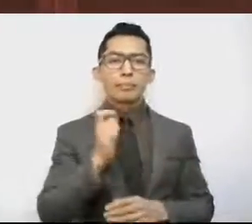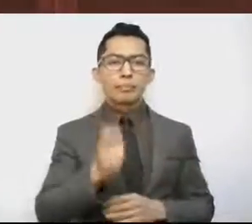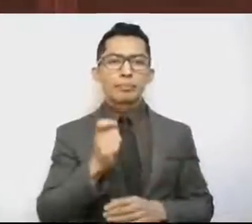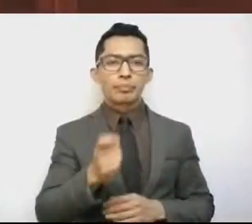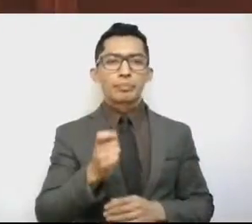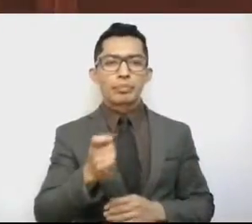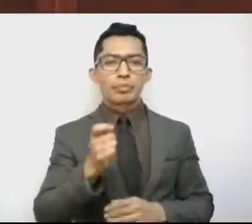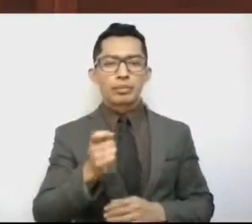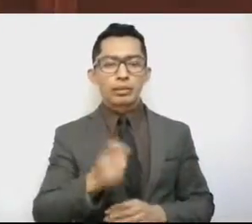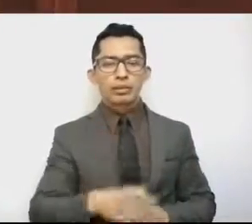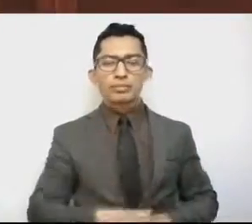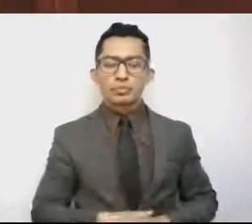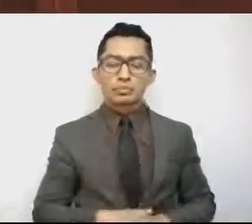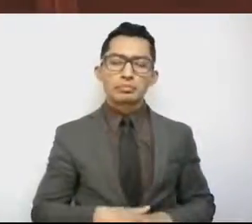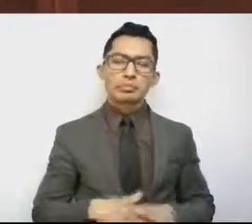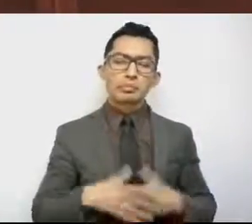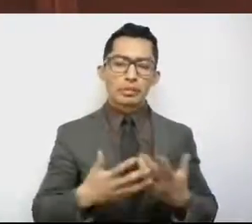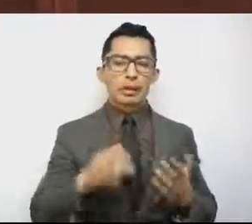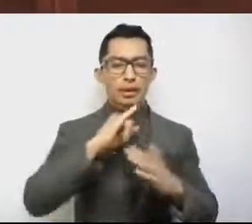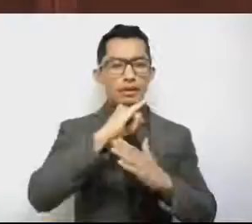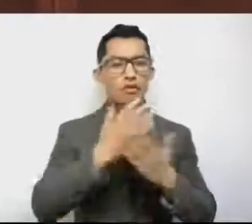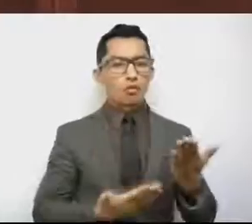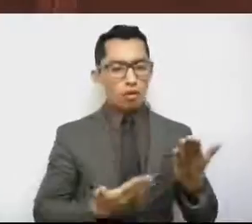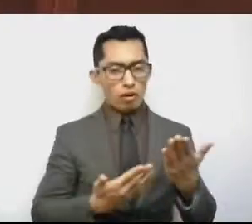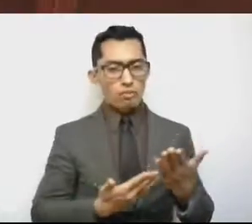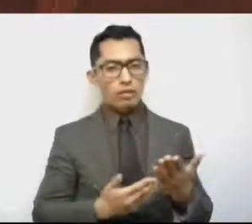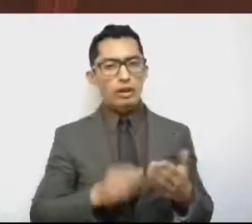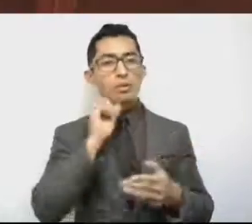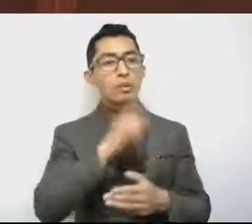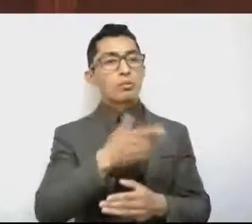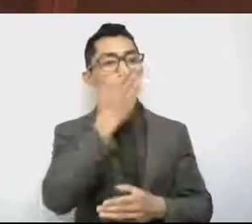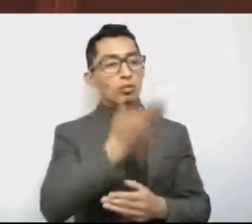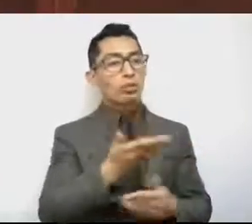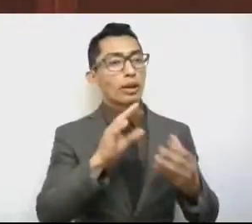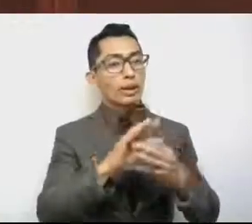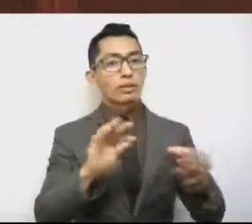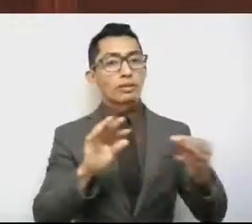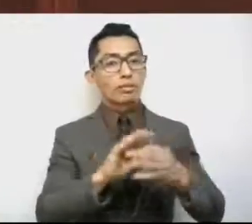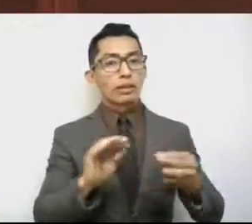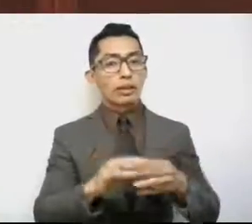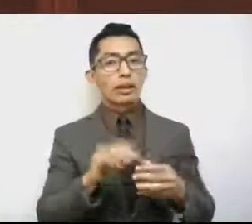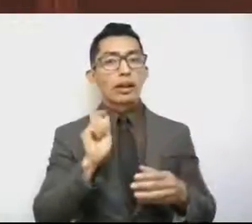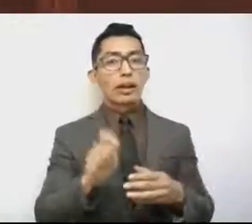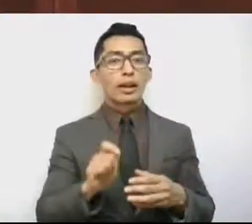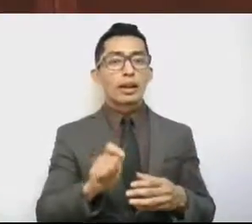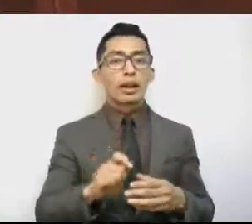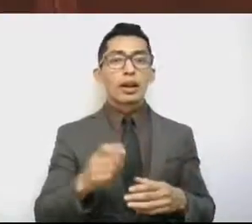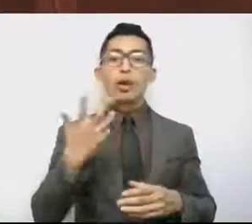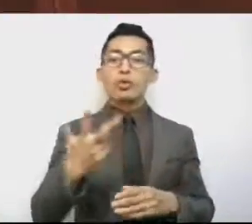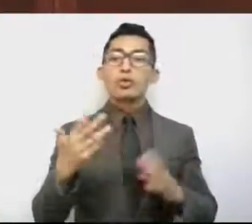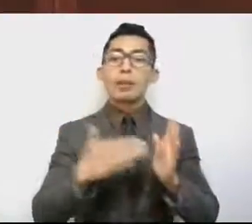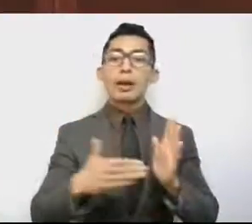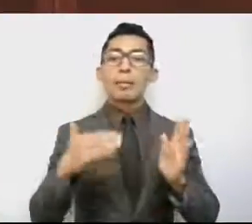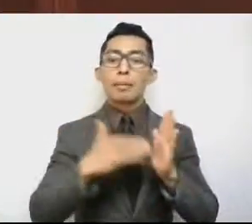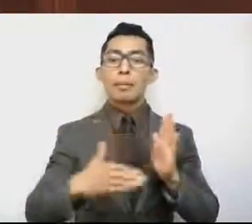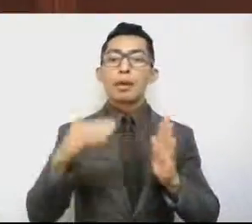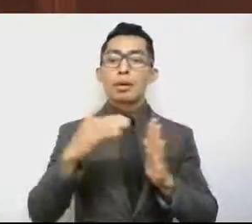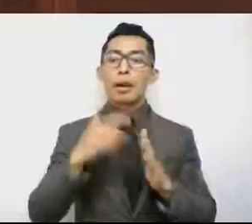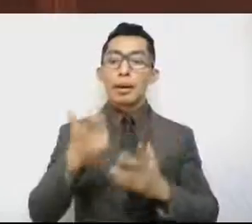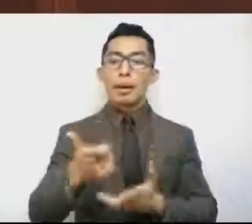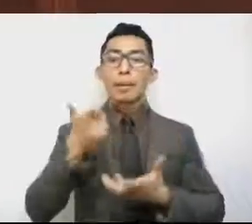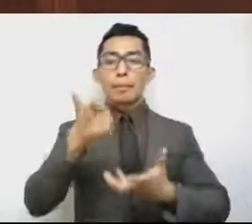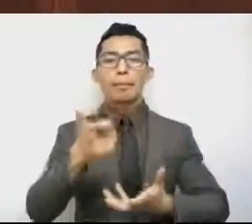el informe, y así lo mencionó usted, fue una aplicación de más de ocho mil millones de pesos para